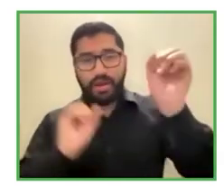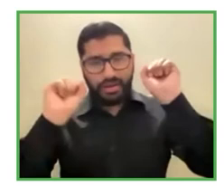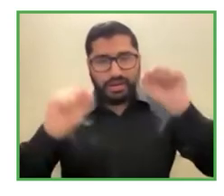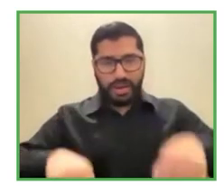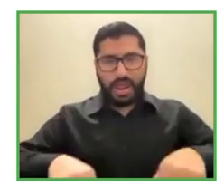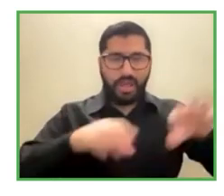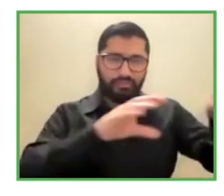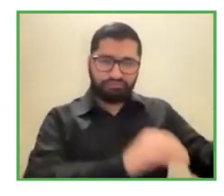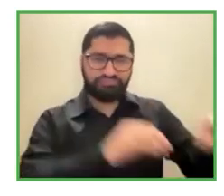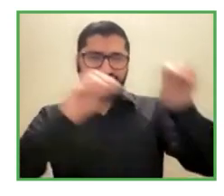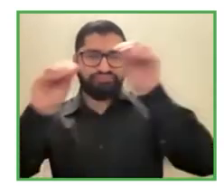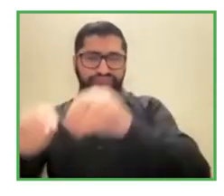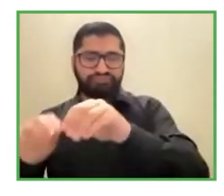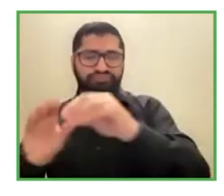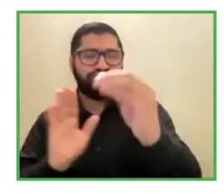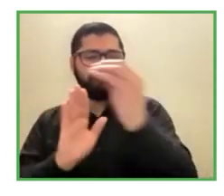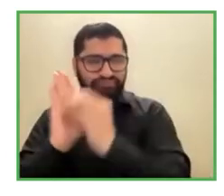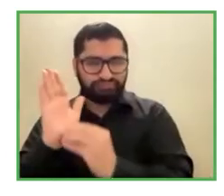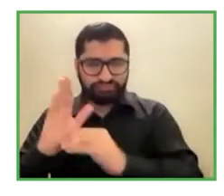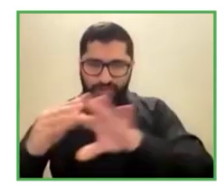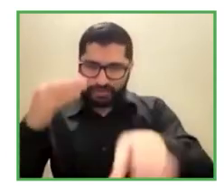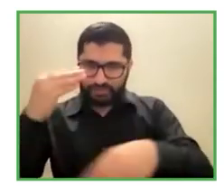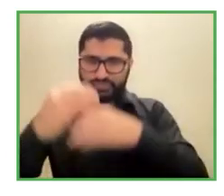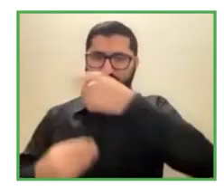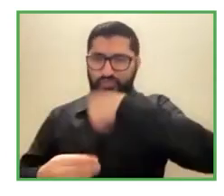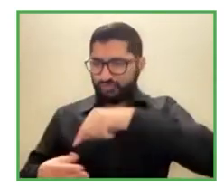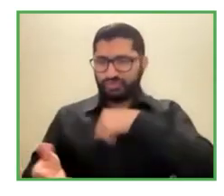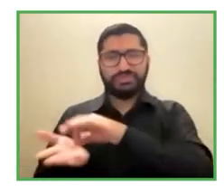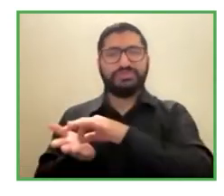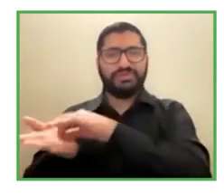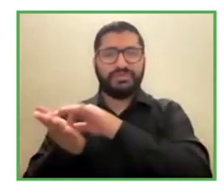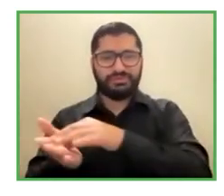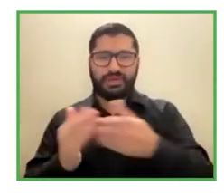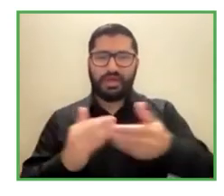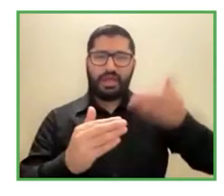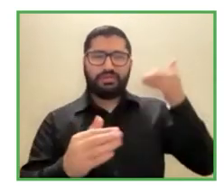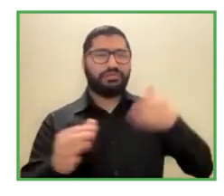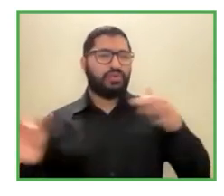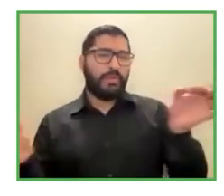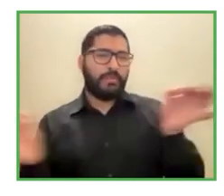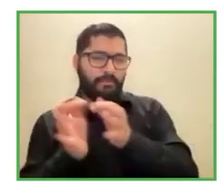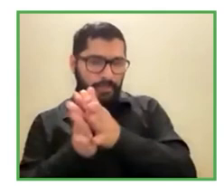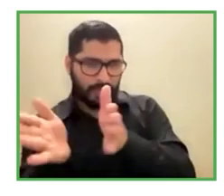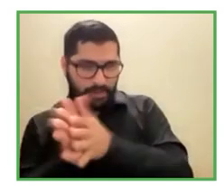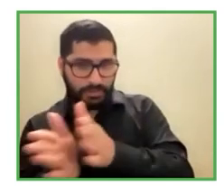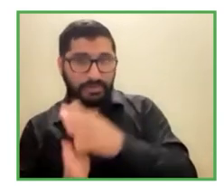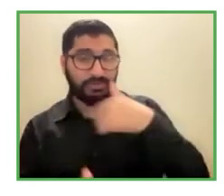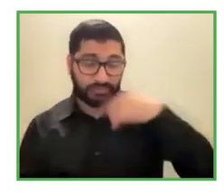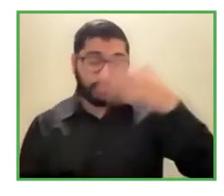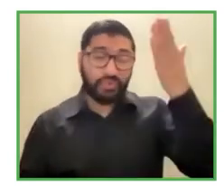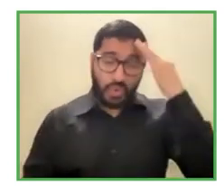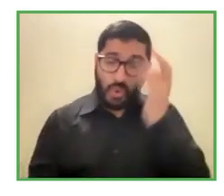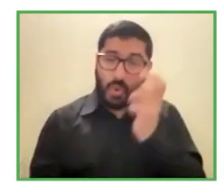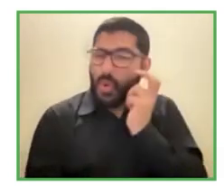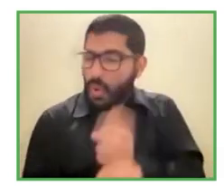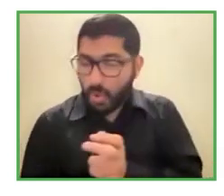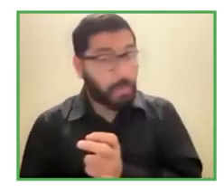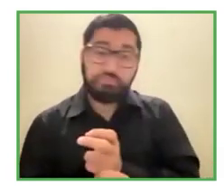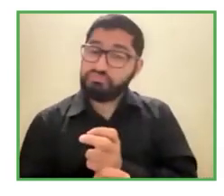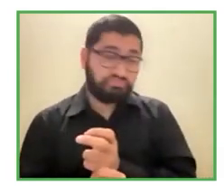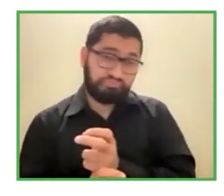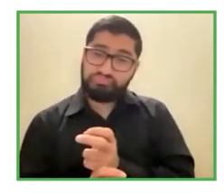como lo he explicado anteriormente no es tan difícil no se requiere mayor